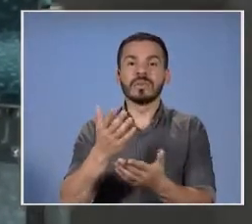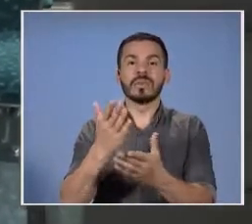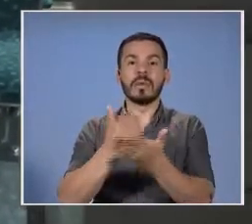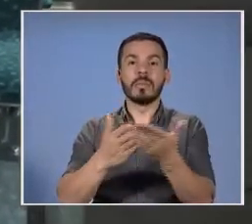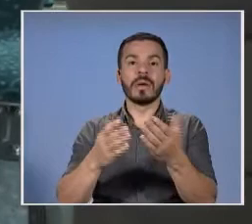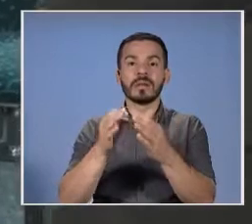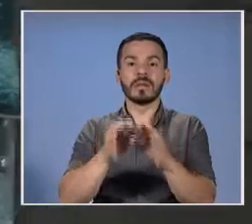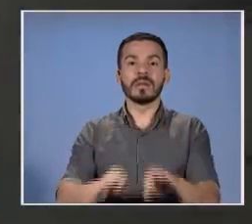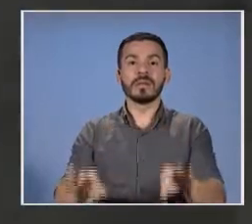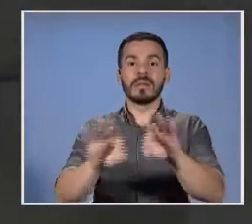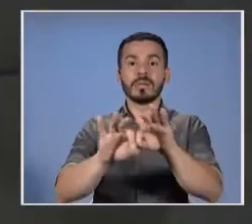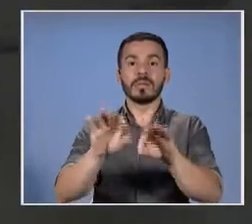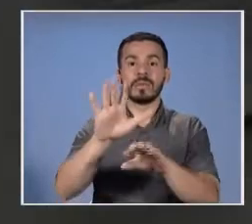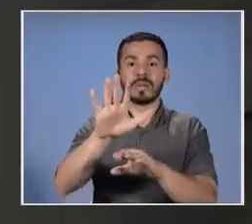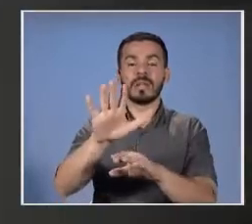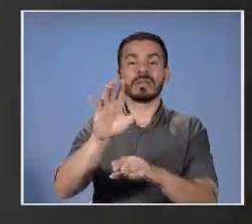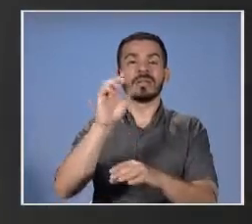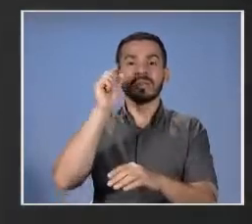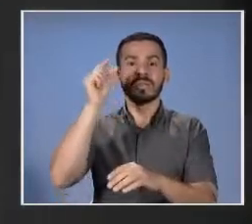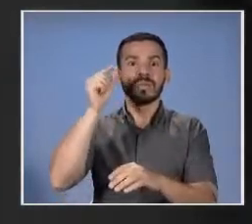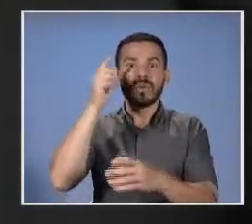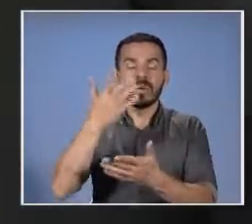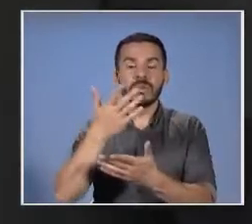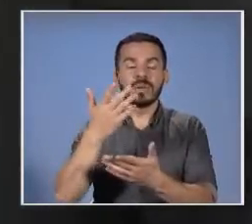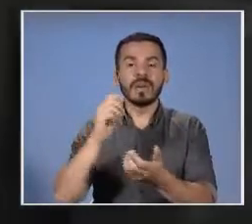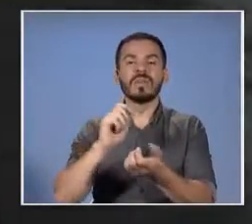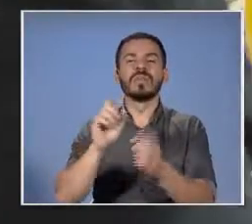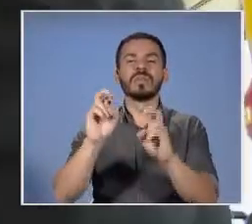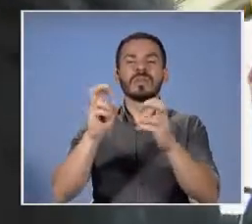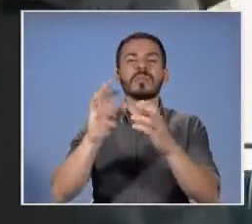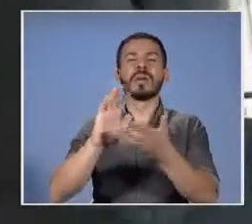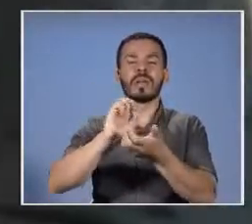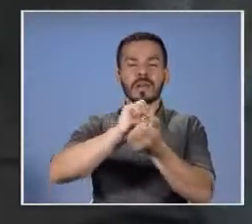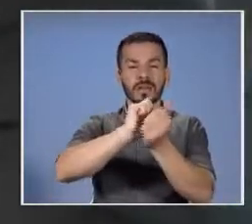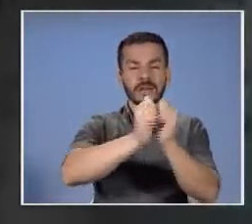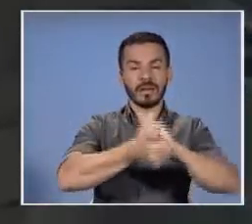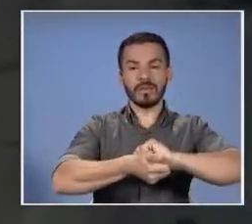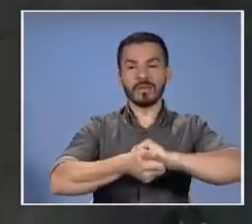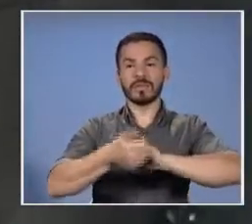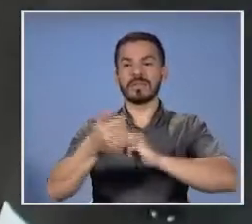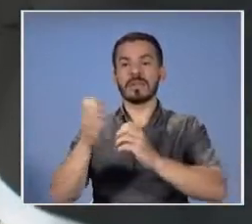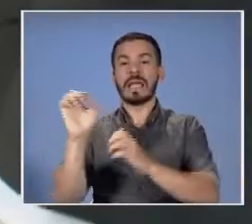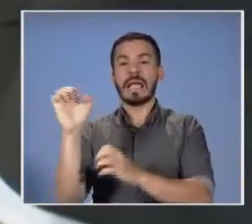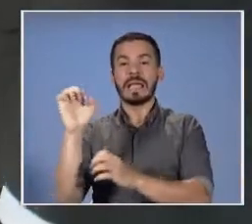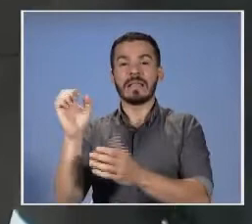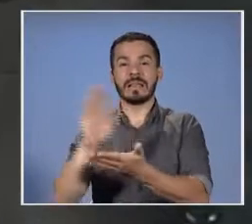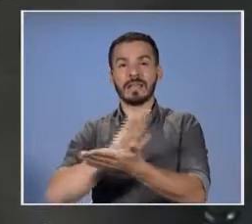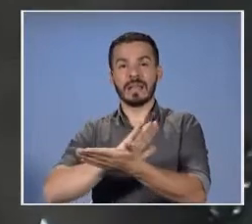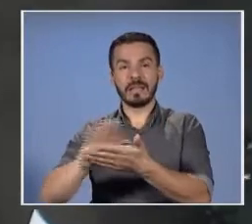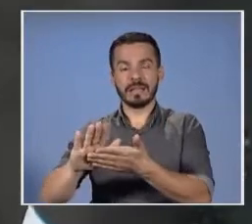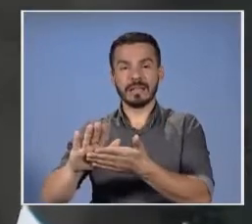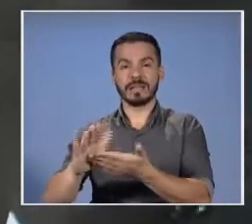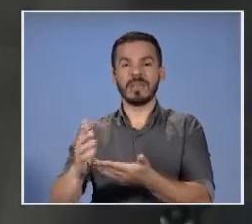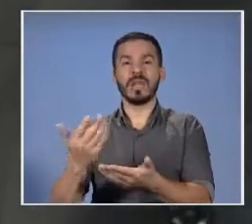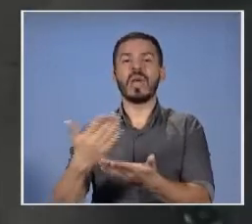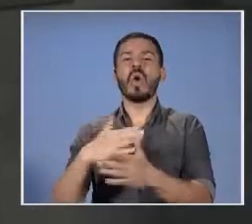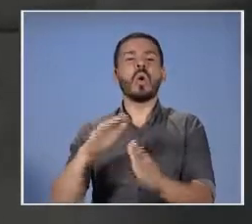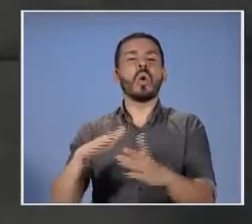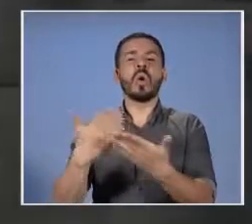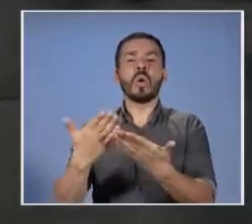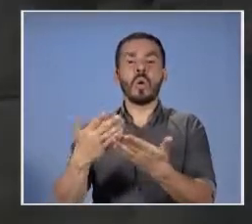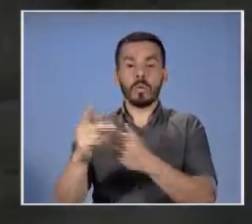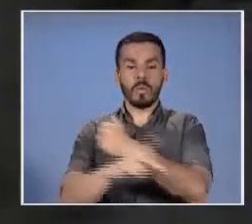importante de su gabinete respecto a la transformación, a las energías limpias y de cómo el país debe